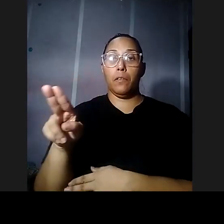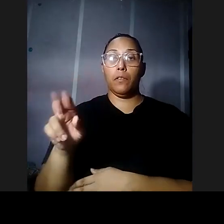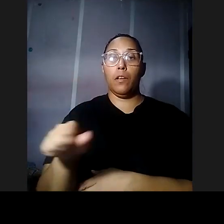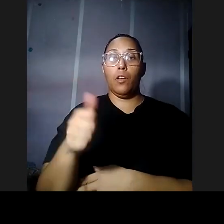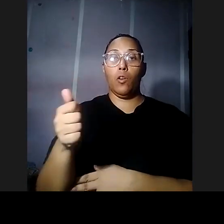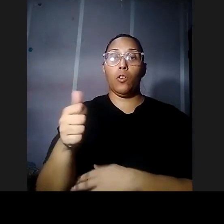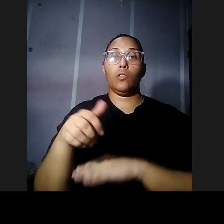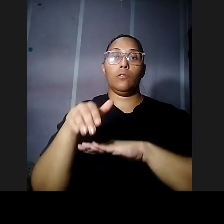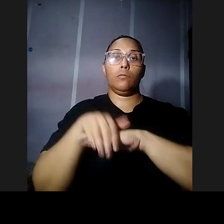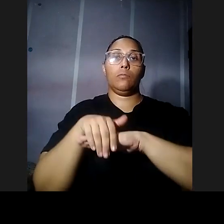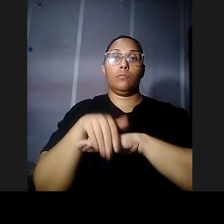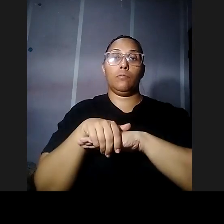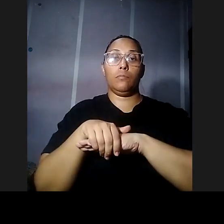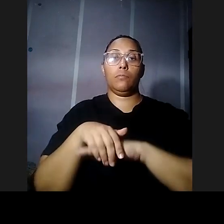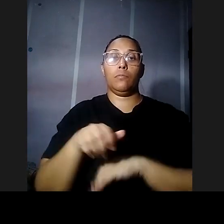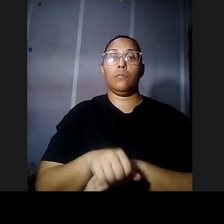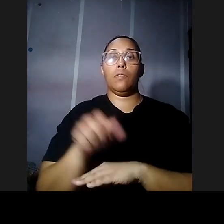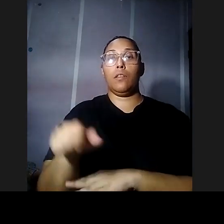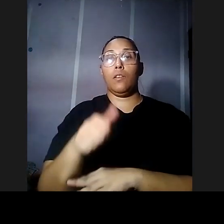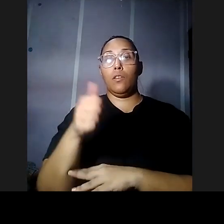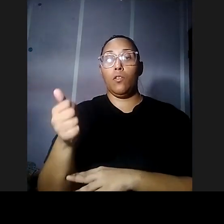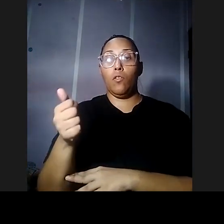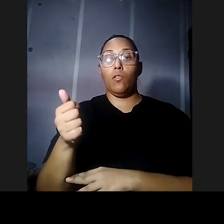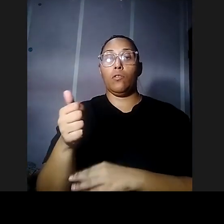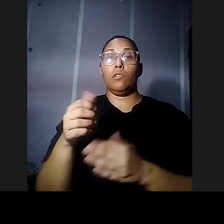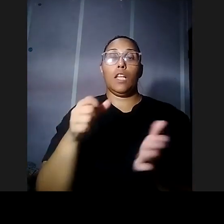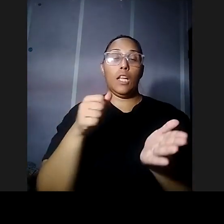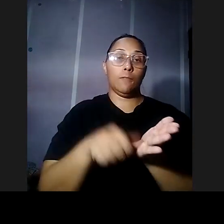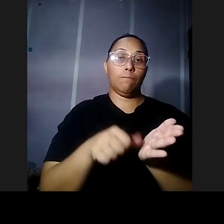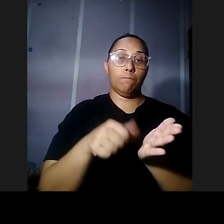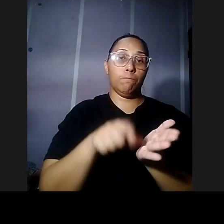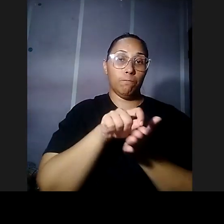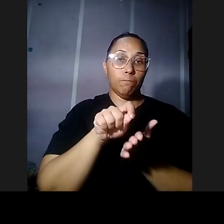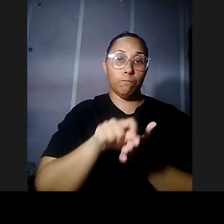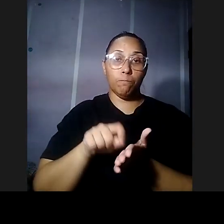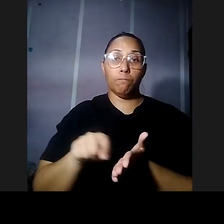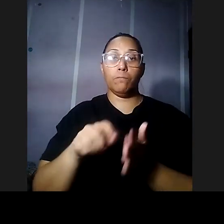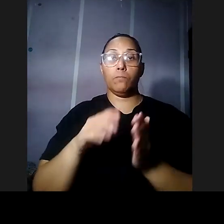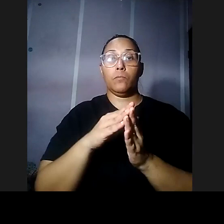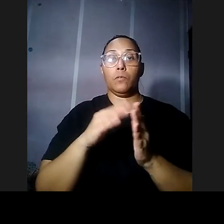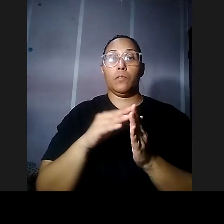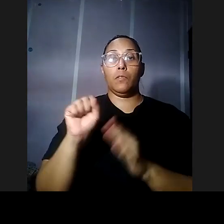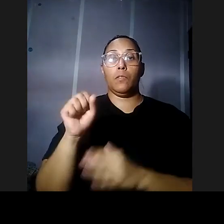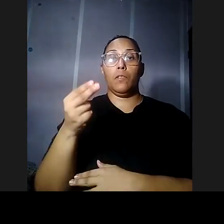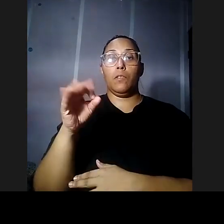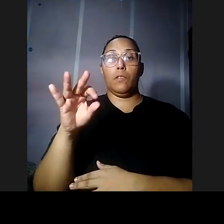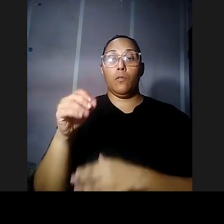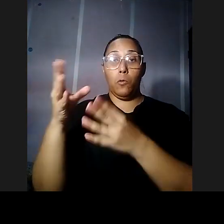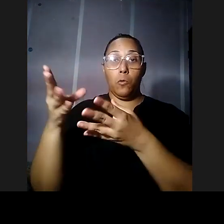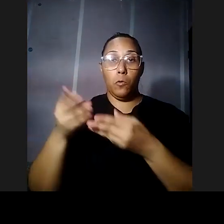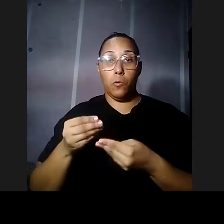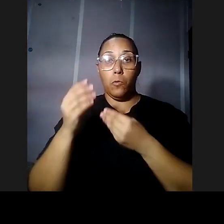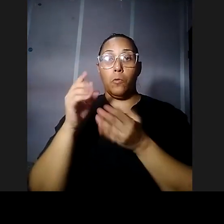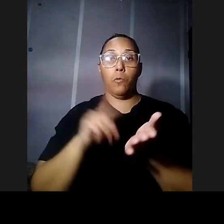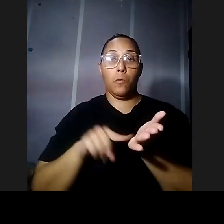Inglaterra y algunas de las cartas por las que cuenta la casa que me facilitaron cuando yo estaba haciendo la investigación